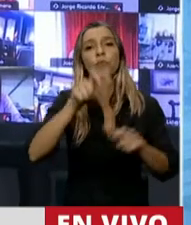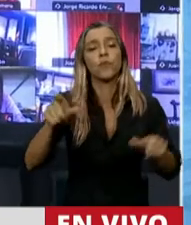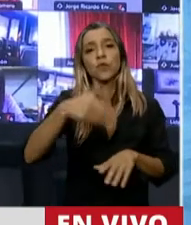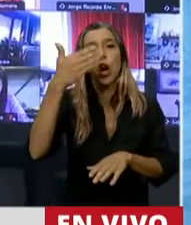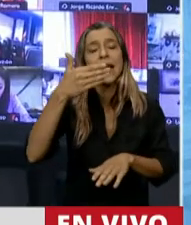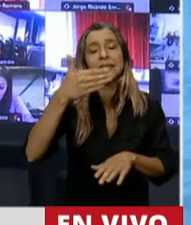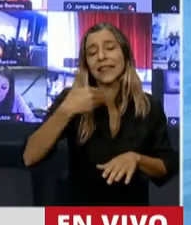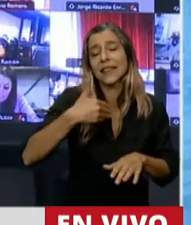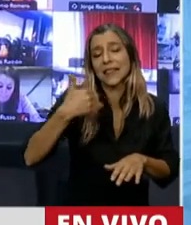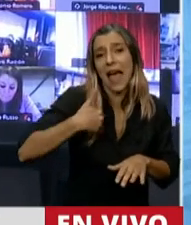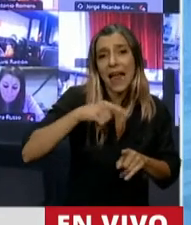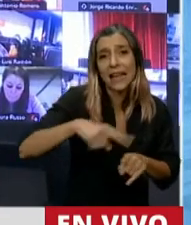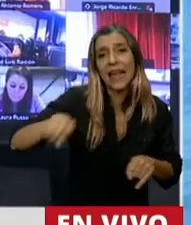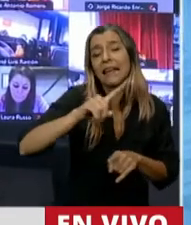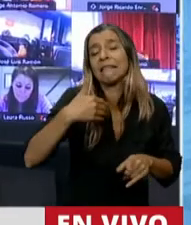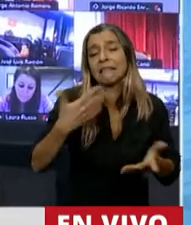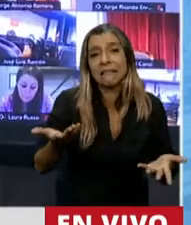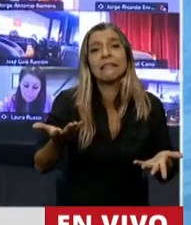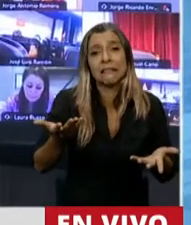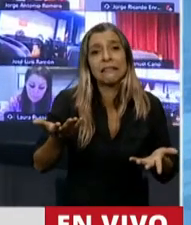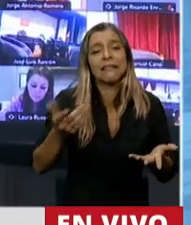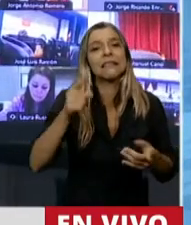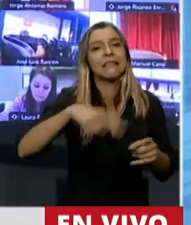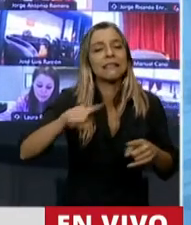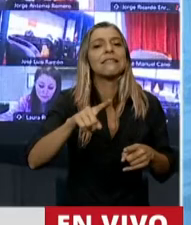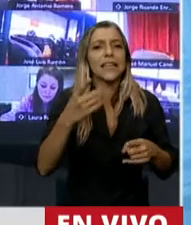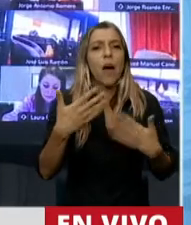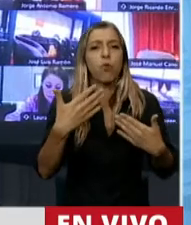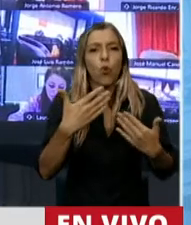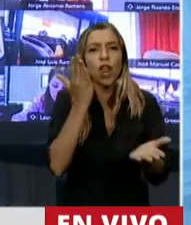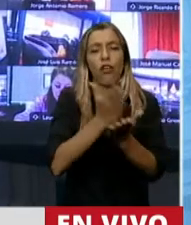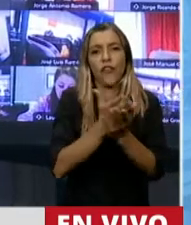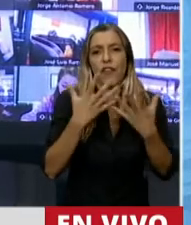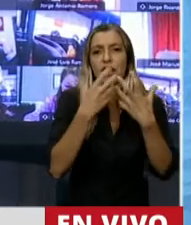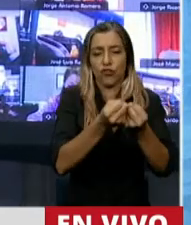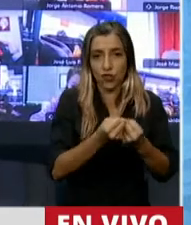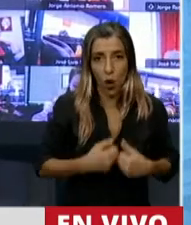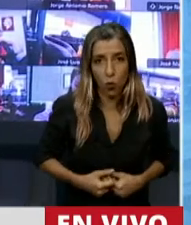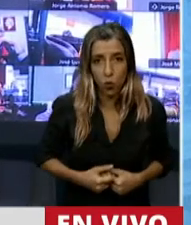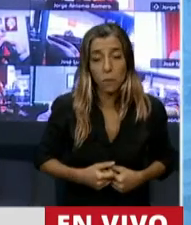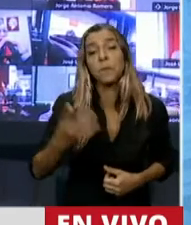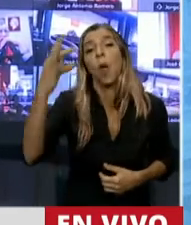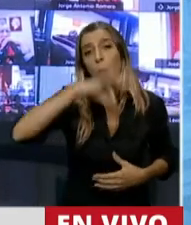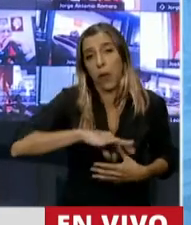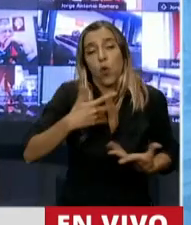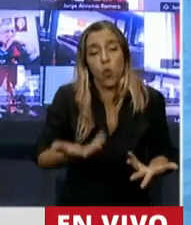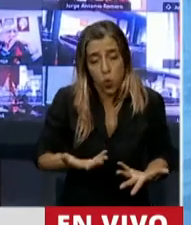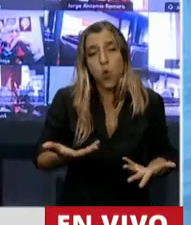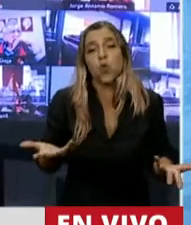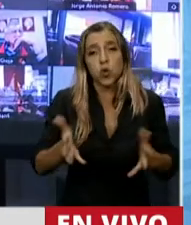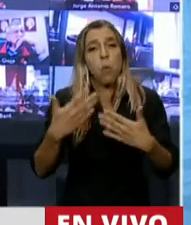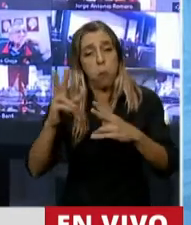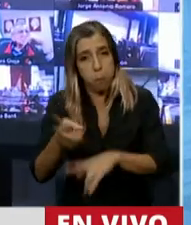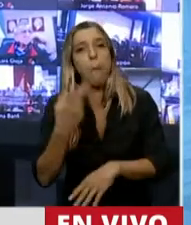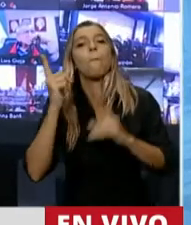los infectó, pudieron tener derecho a la salud. Nosotros no manejamos el virus, el